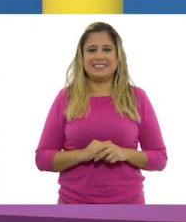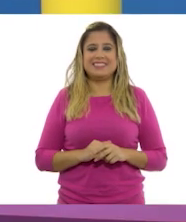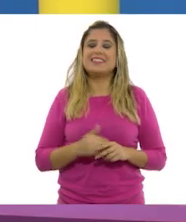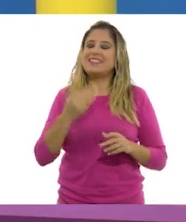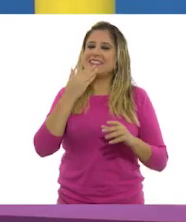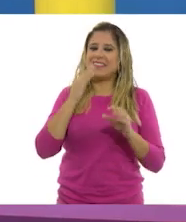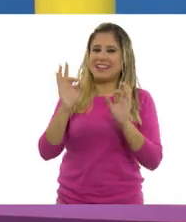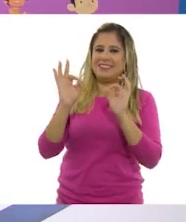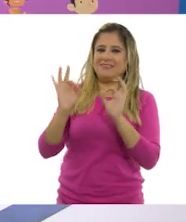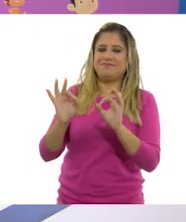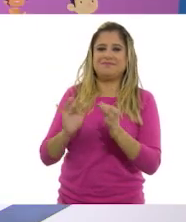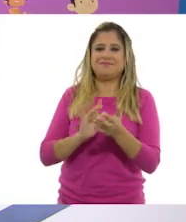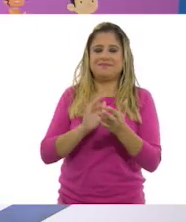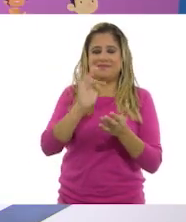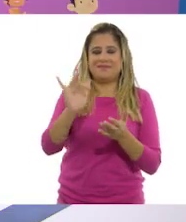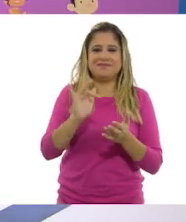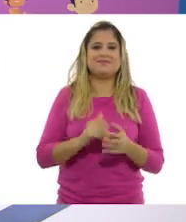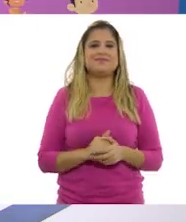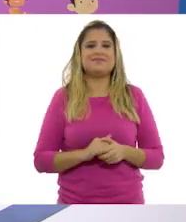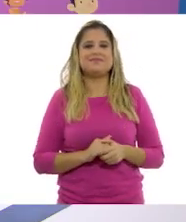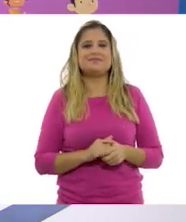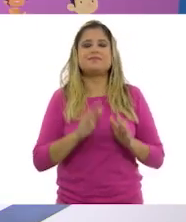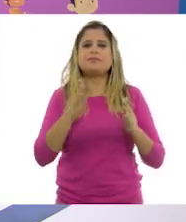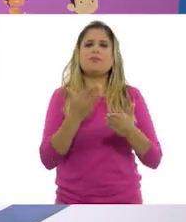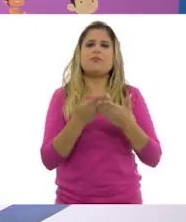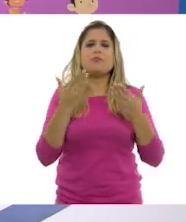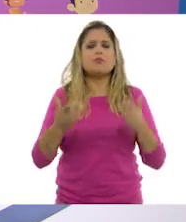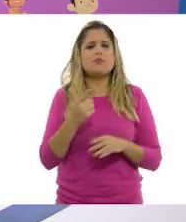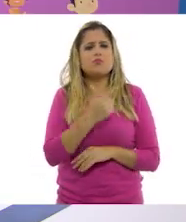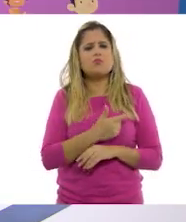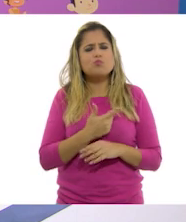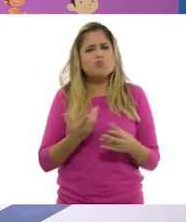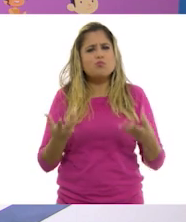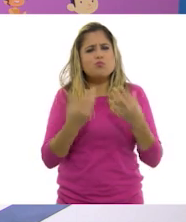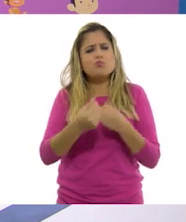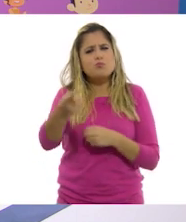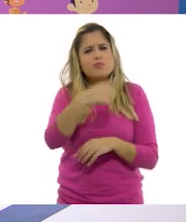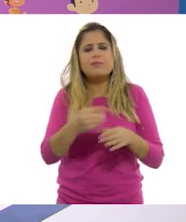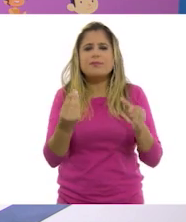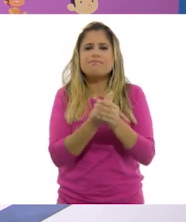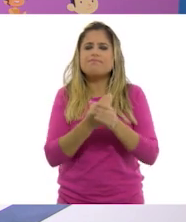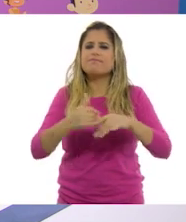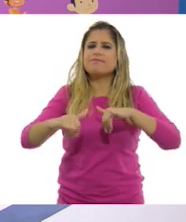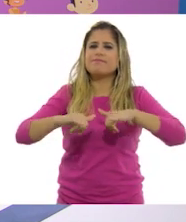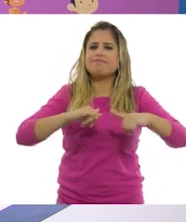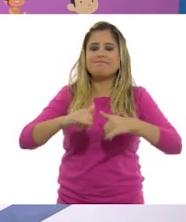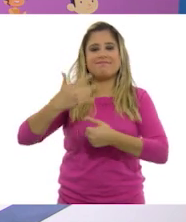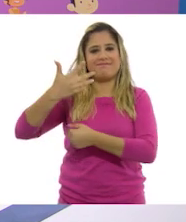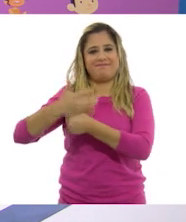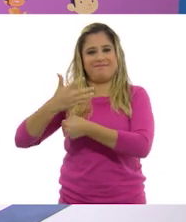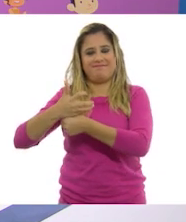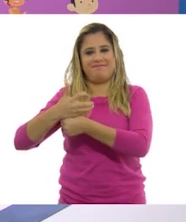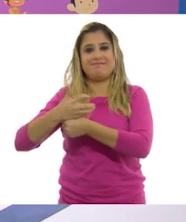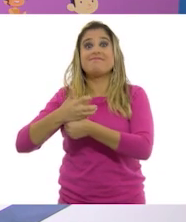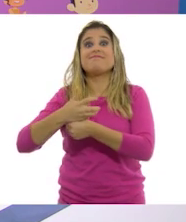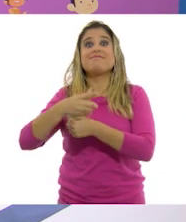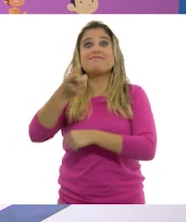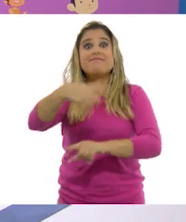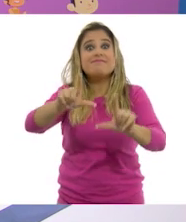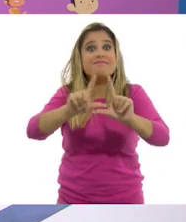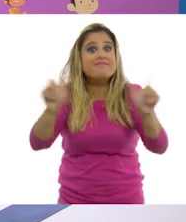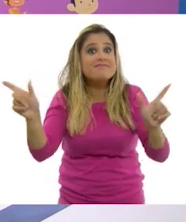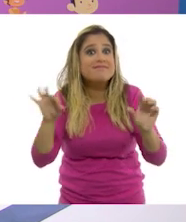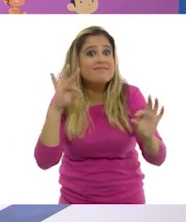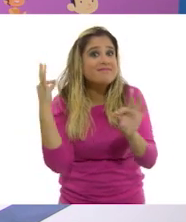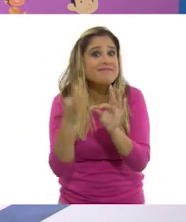Listo. Gracias. Vamos a tener el gusto de estar con ustedes en esta clase de geografía de quinto grado. ¿Están listos?